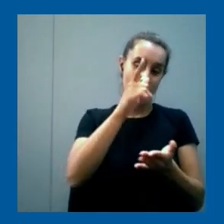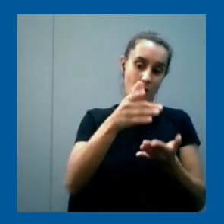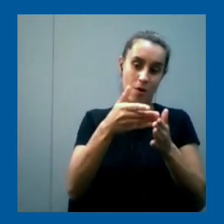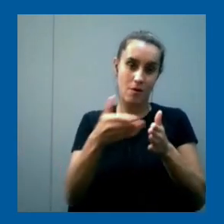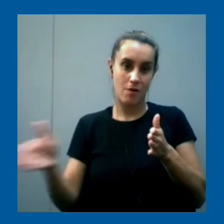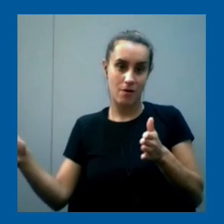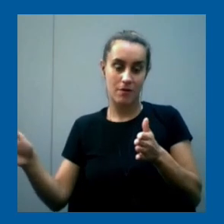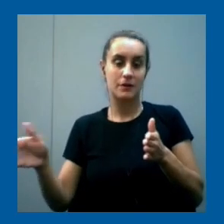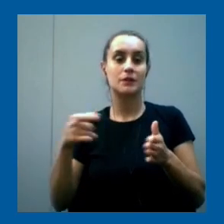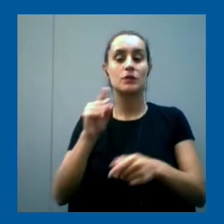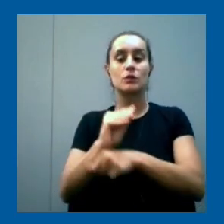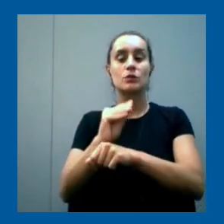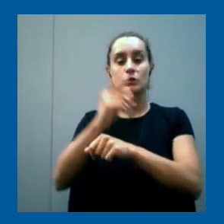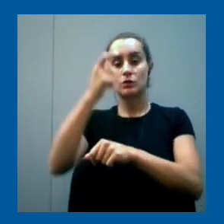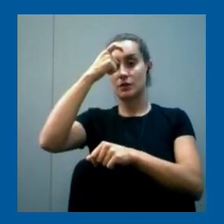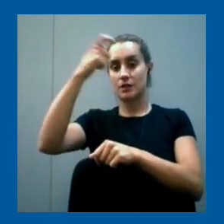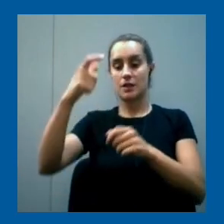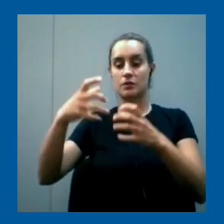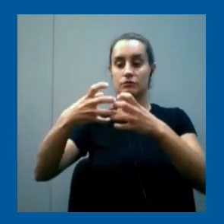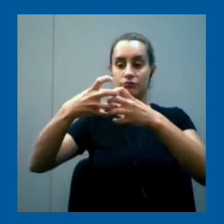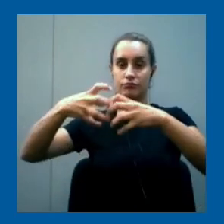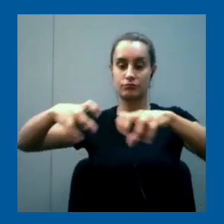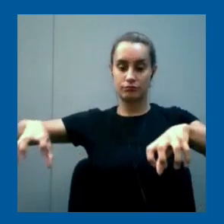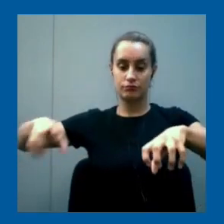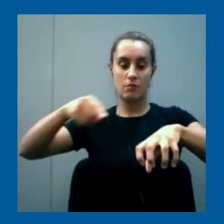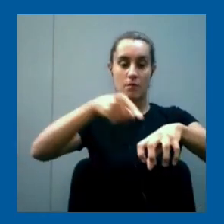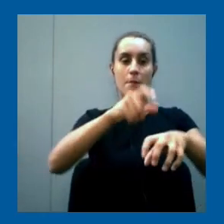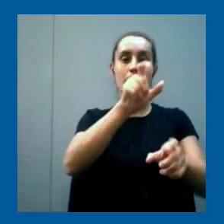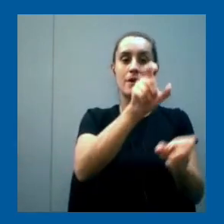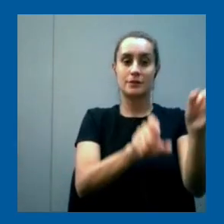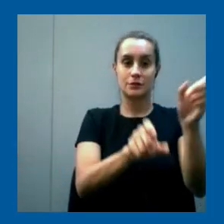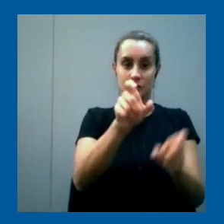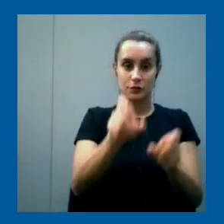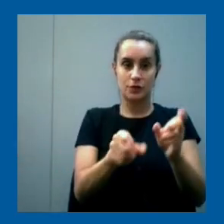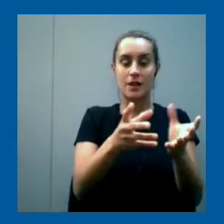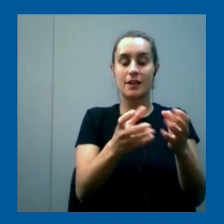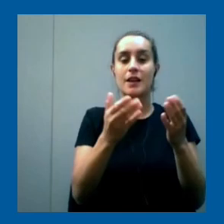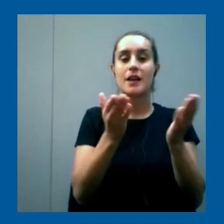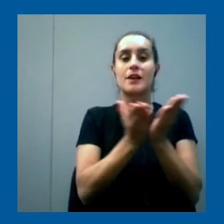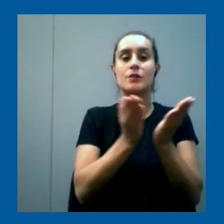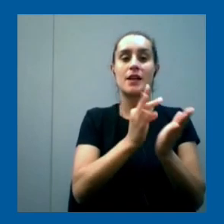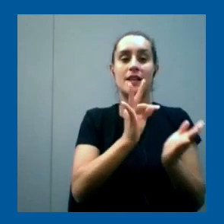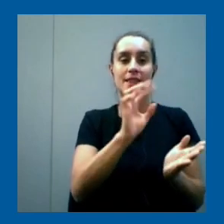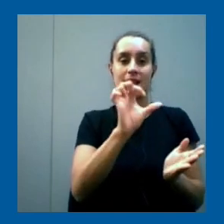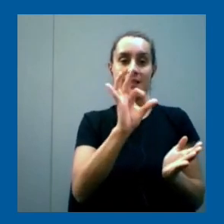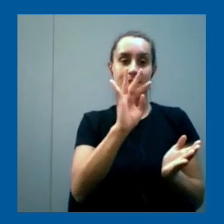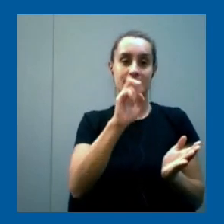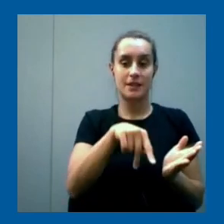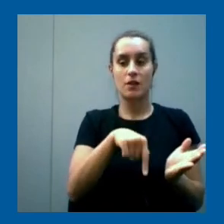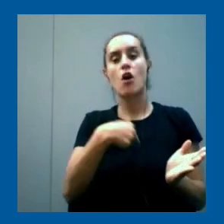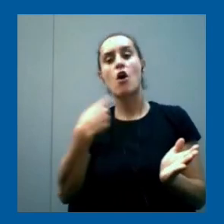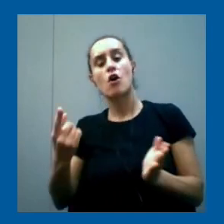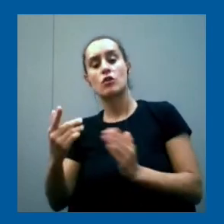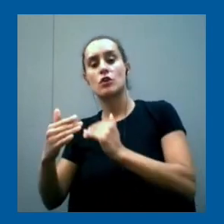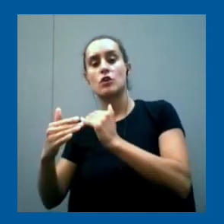curso técnico ya se divide en gente que empieza a estudiar testing o gente que empieza a estudiar desarrollo web. Porque